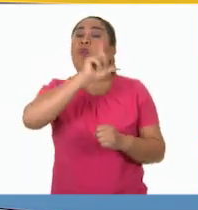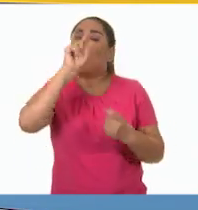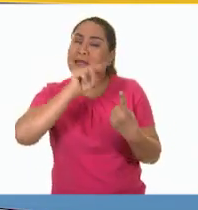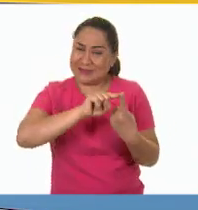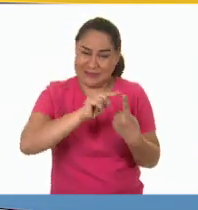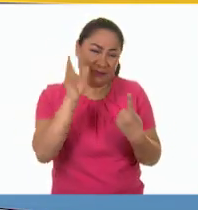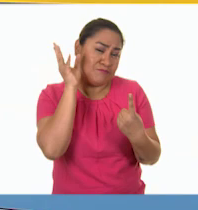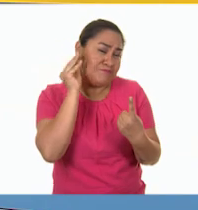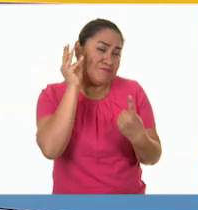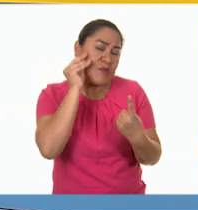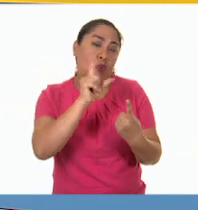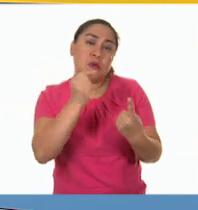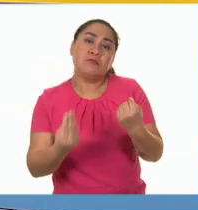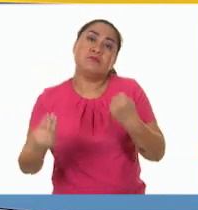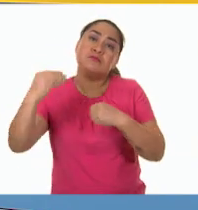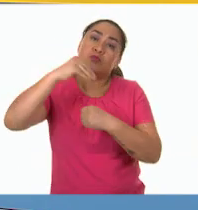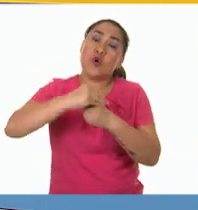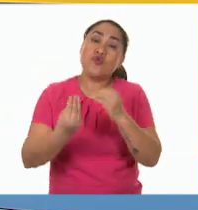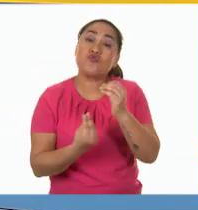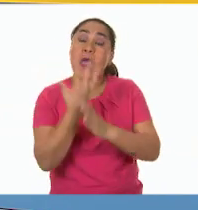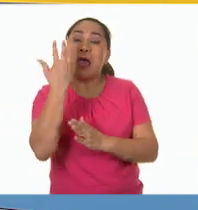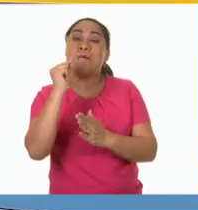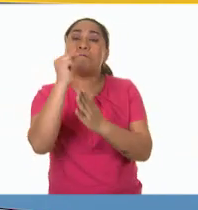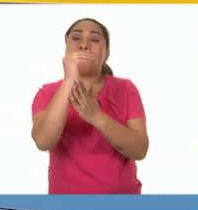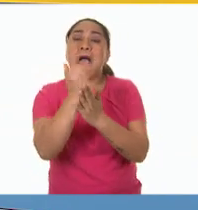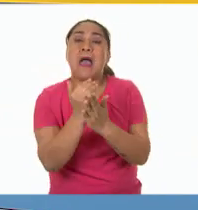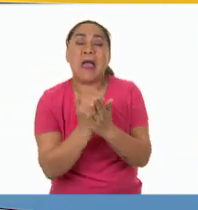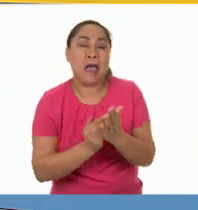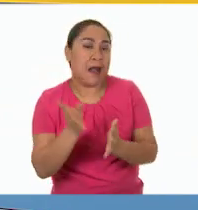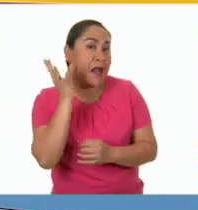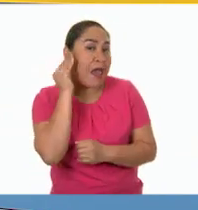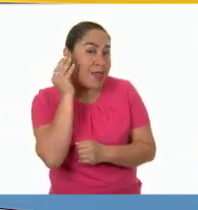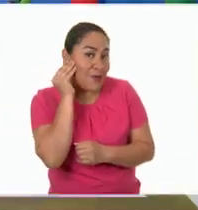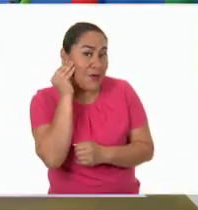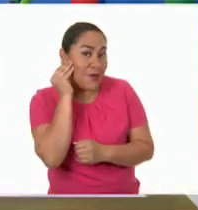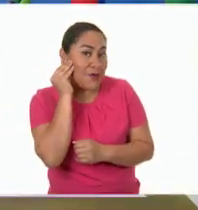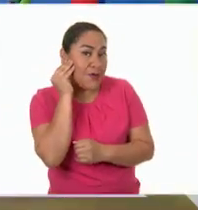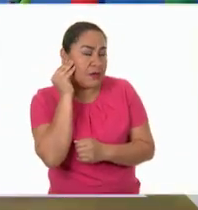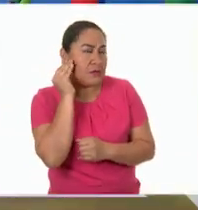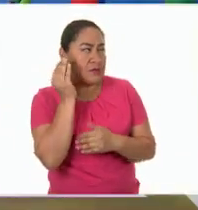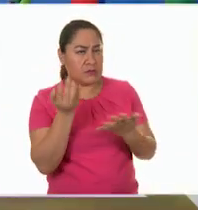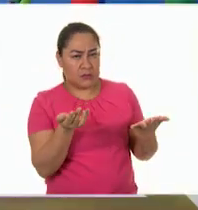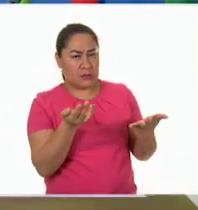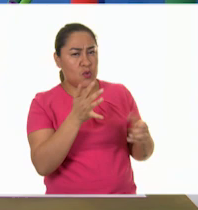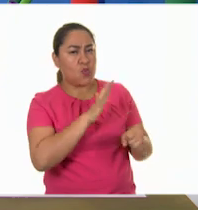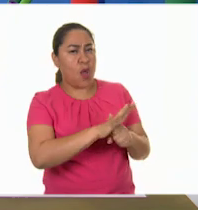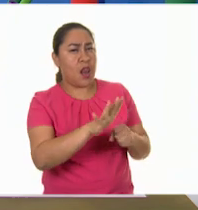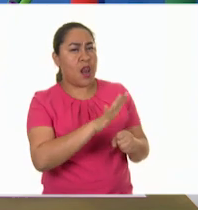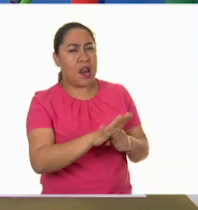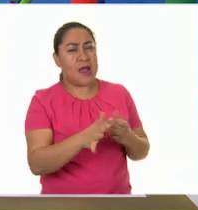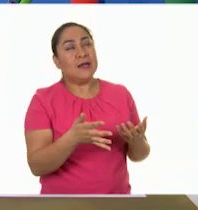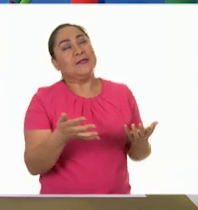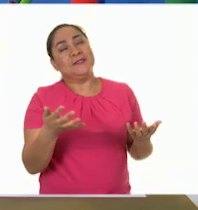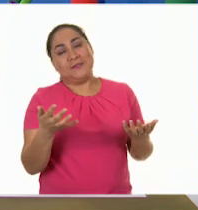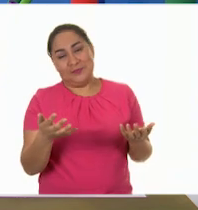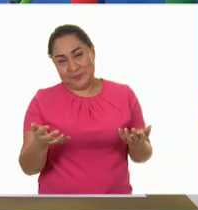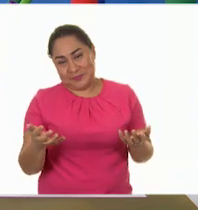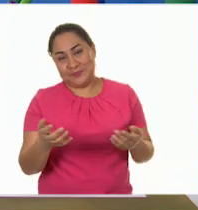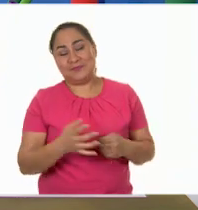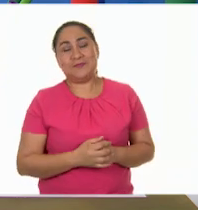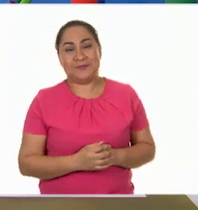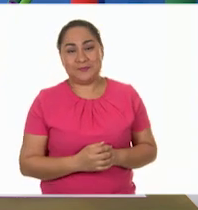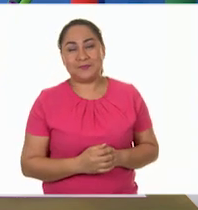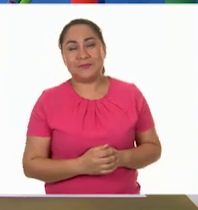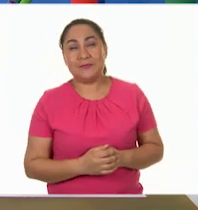medio que por sus innovaciones empezó a quitarle el lugar a la radio. ¿Y ese cuál fue? Bueno, pues...